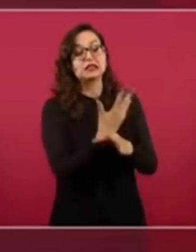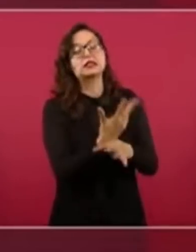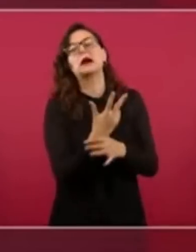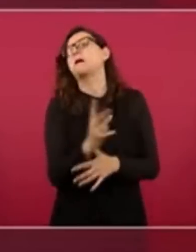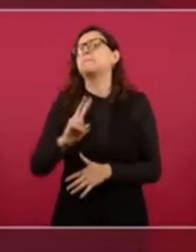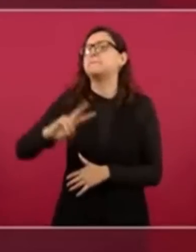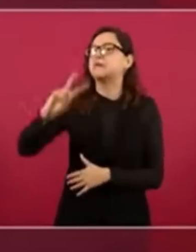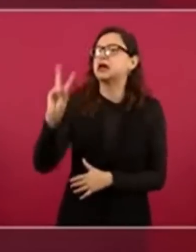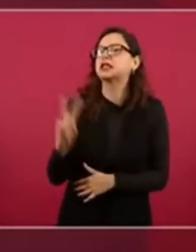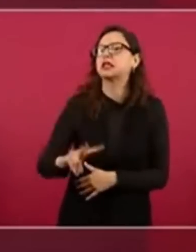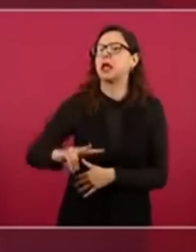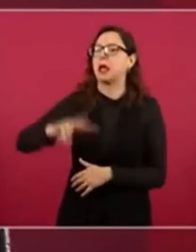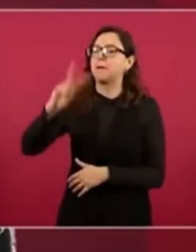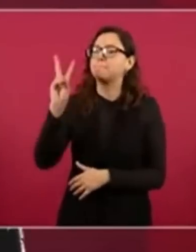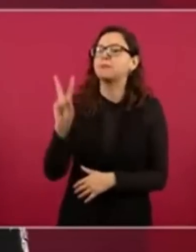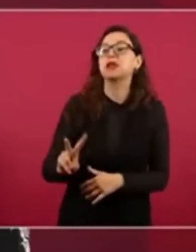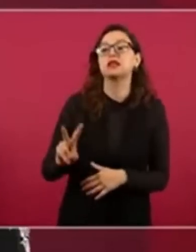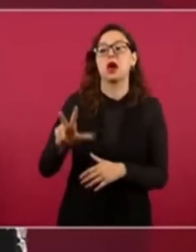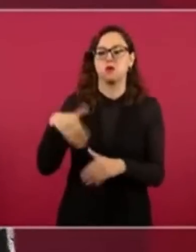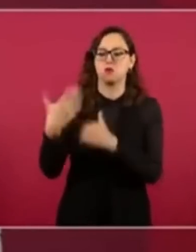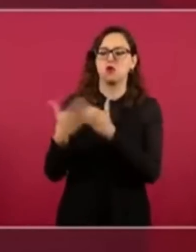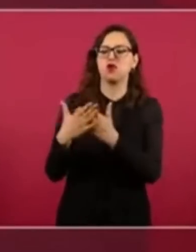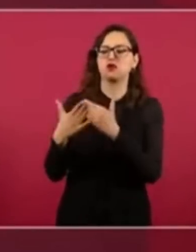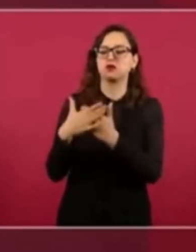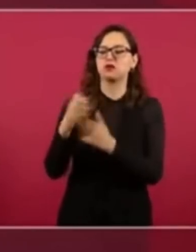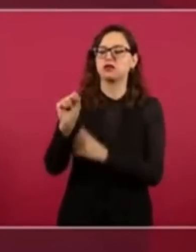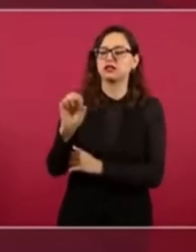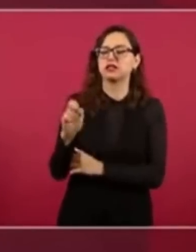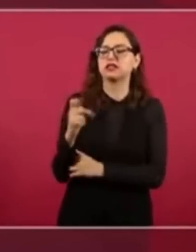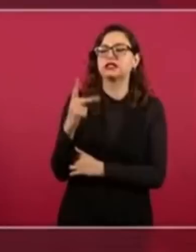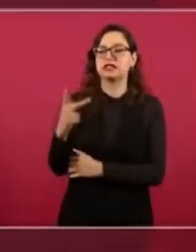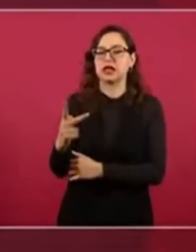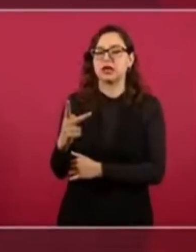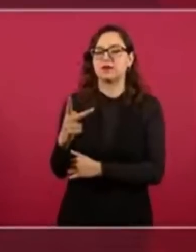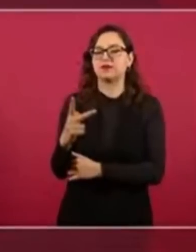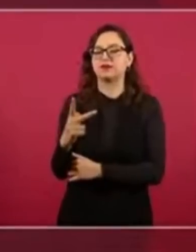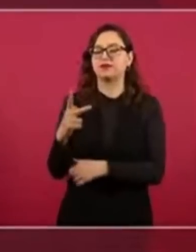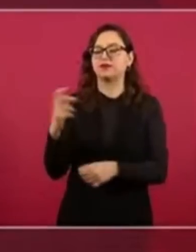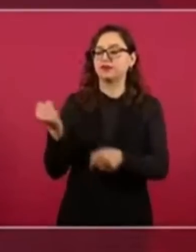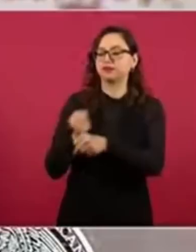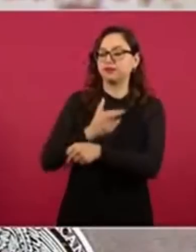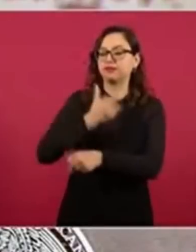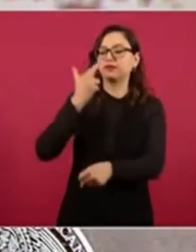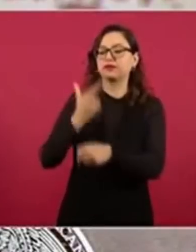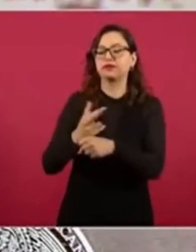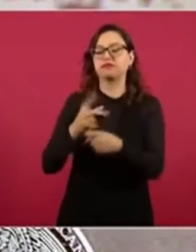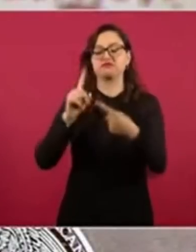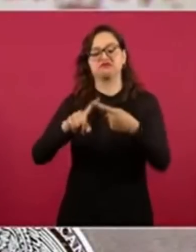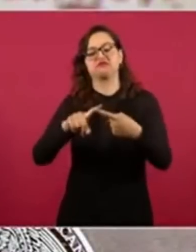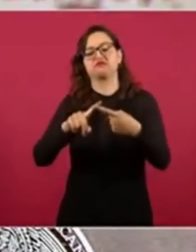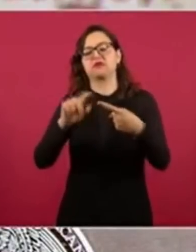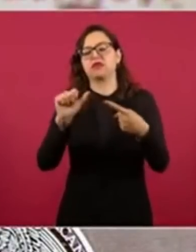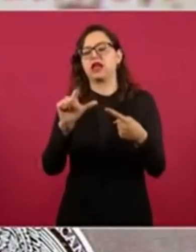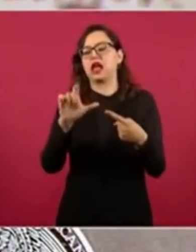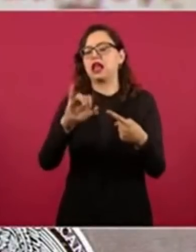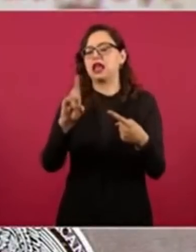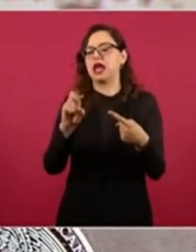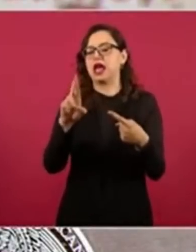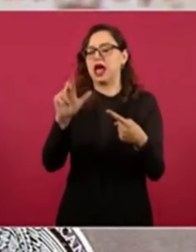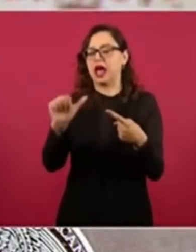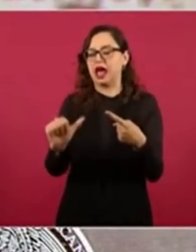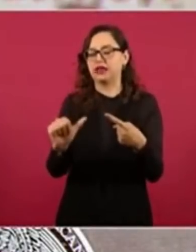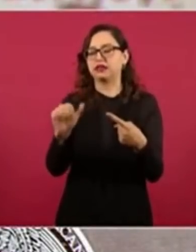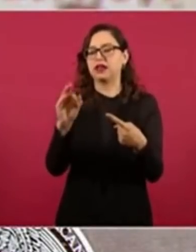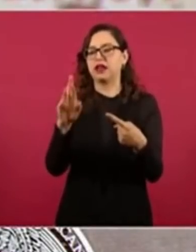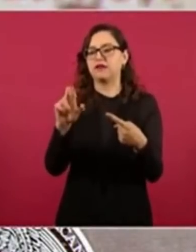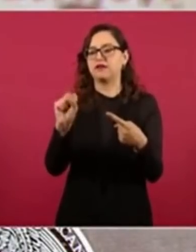la próxima Secretaría de Educación sería... Oiga usted, es una lista. Alejandra Fraustro, de la